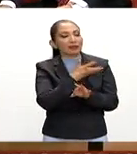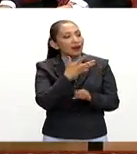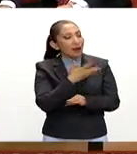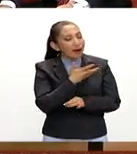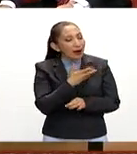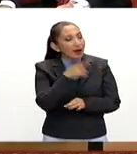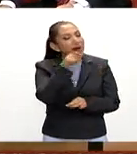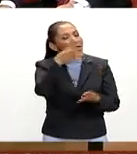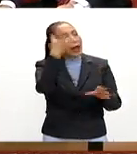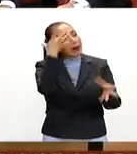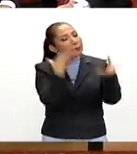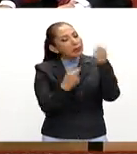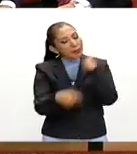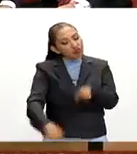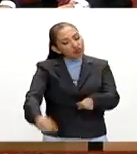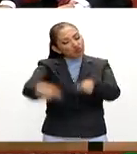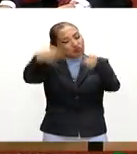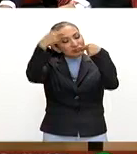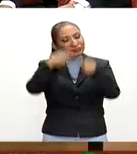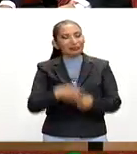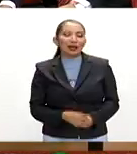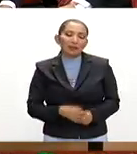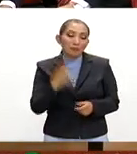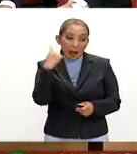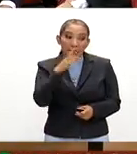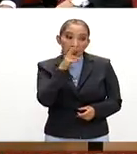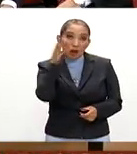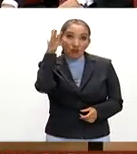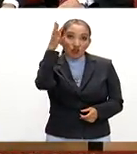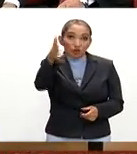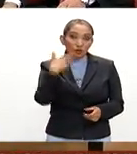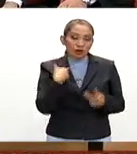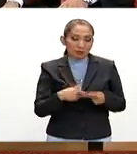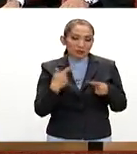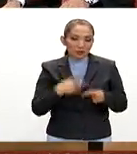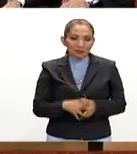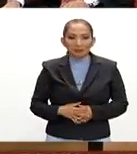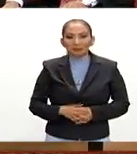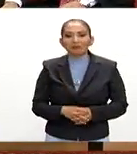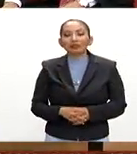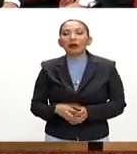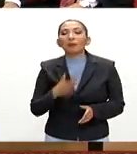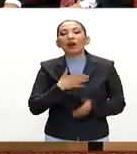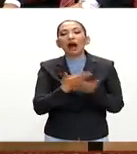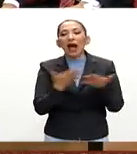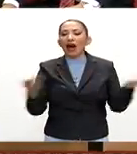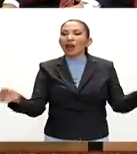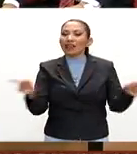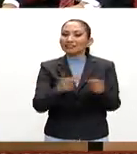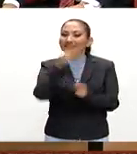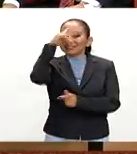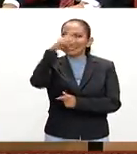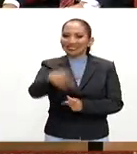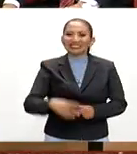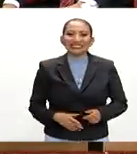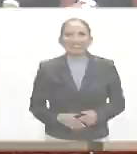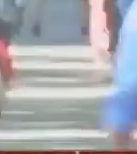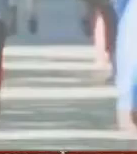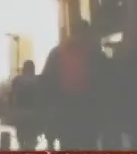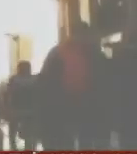que enseñarse desde edad temprana para ser mejores ciudadanos muchas gracias y bueno vamos a las breves de este país